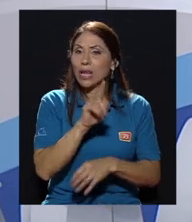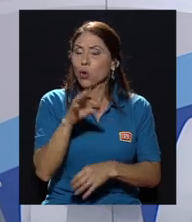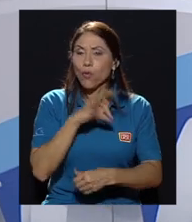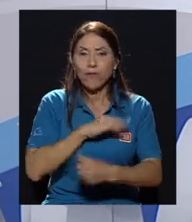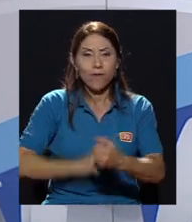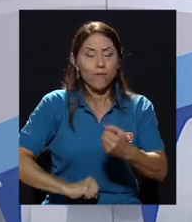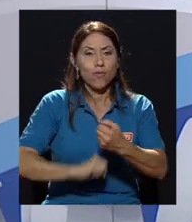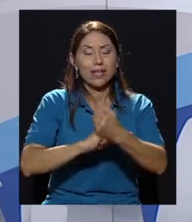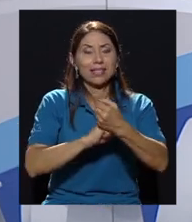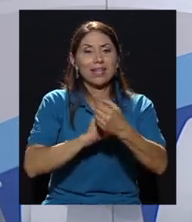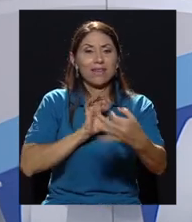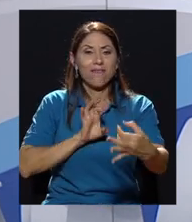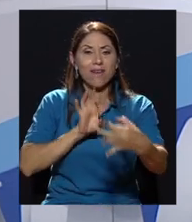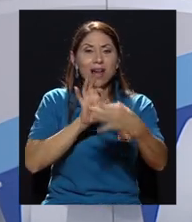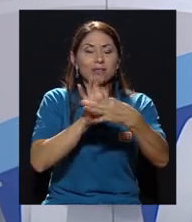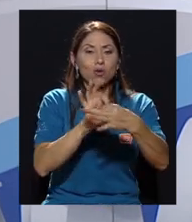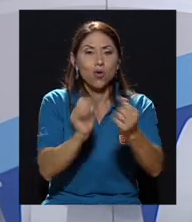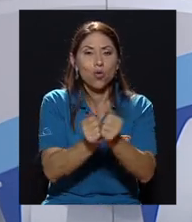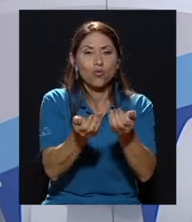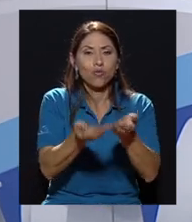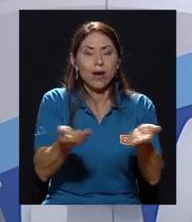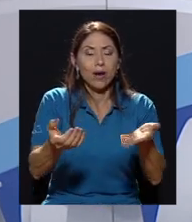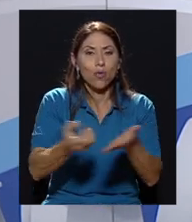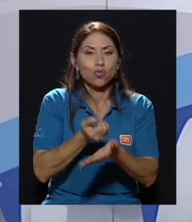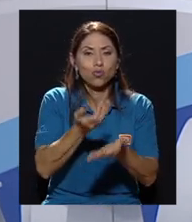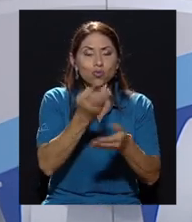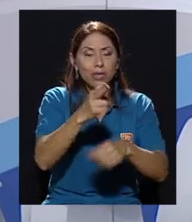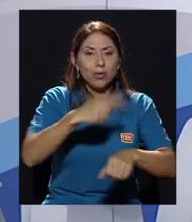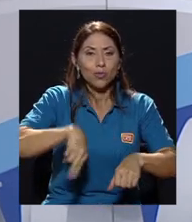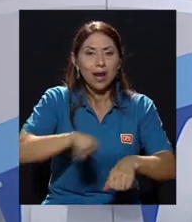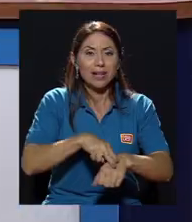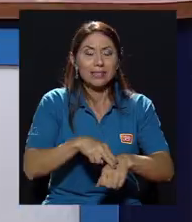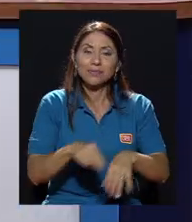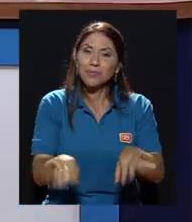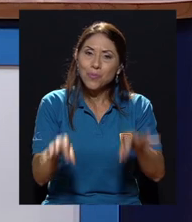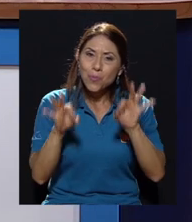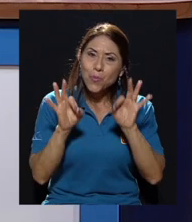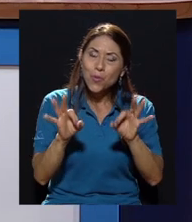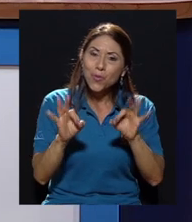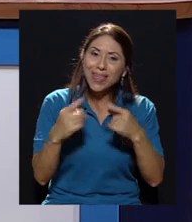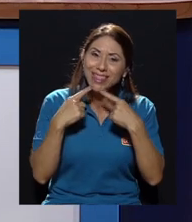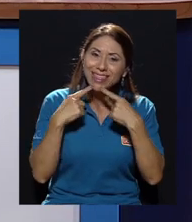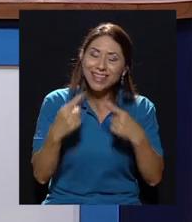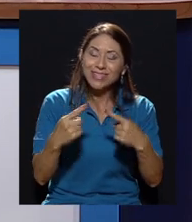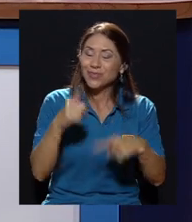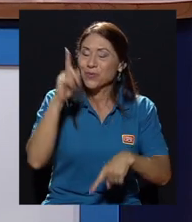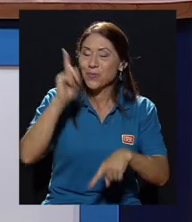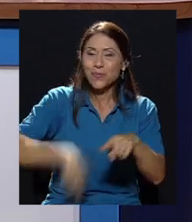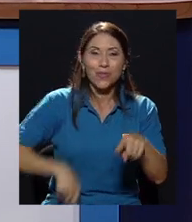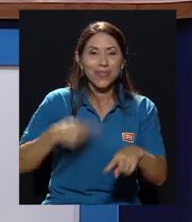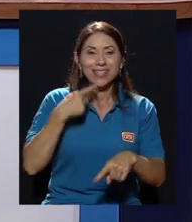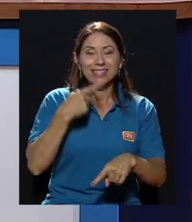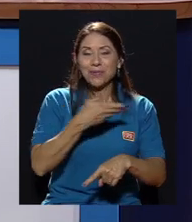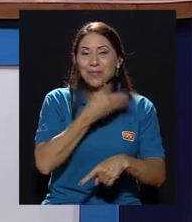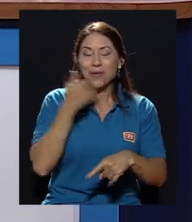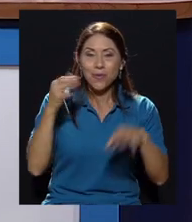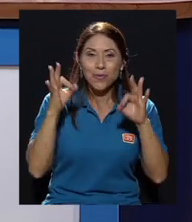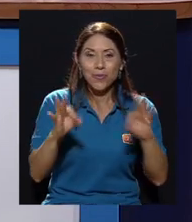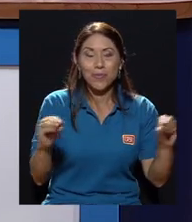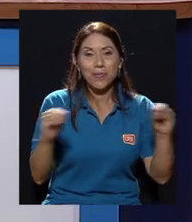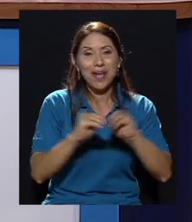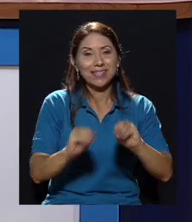no favorecen nuestra relación con los recursos naturales. Muy bien dicho, Cintia, de verdad, mejor no pudo haber